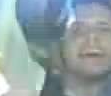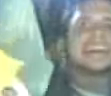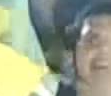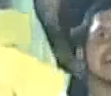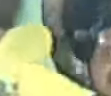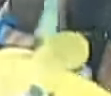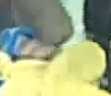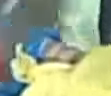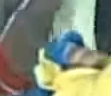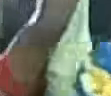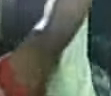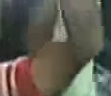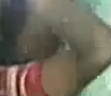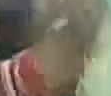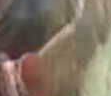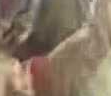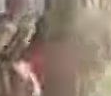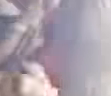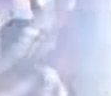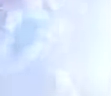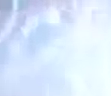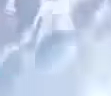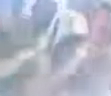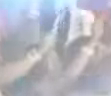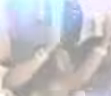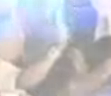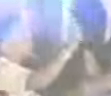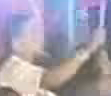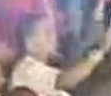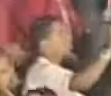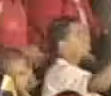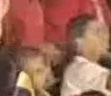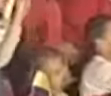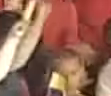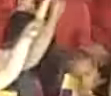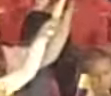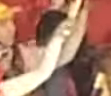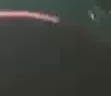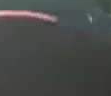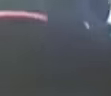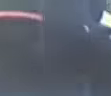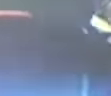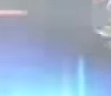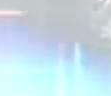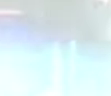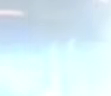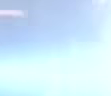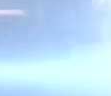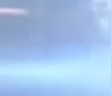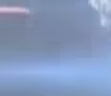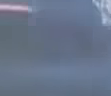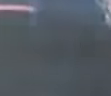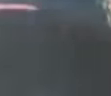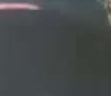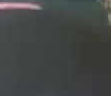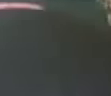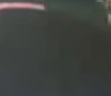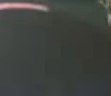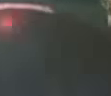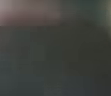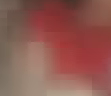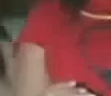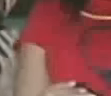dirección correcta hoy se llama el socialismo solo por el camino de la